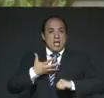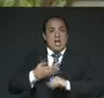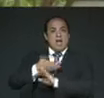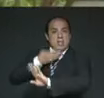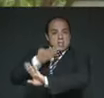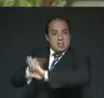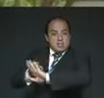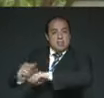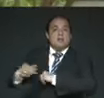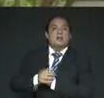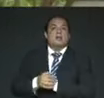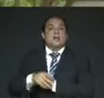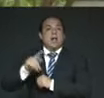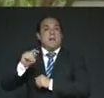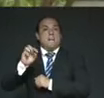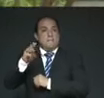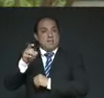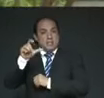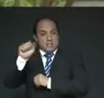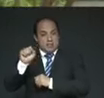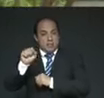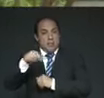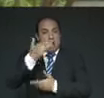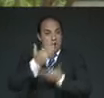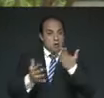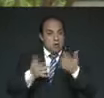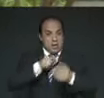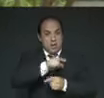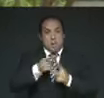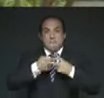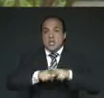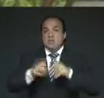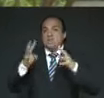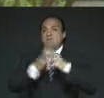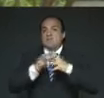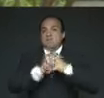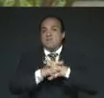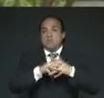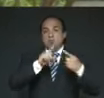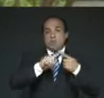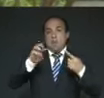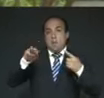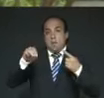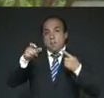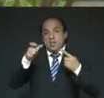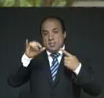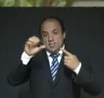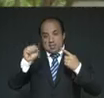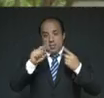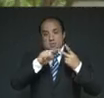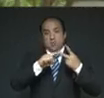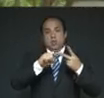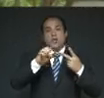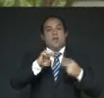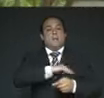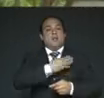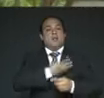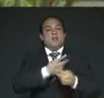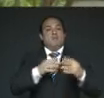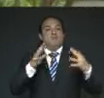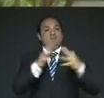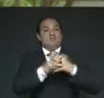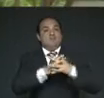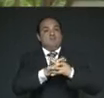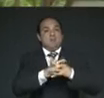De esta manera, fue él quien desencadenó la guerra entre mexicas y españoles. Y en las tres décadas de su larga